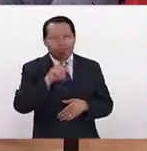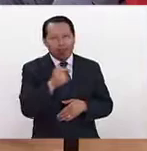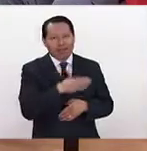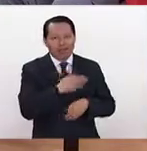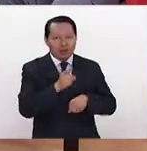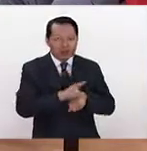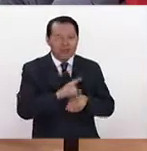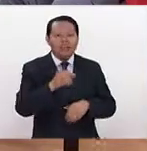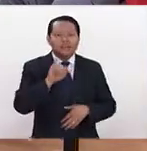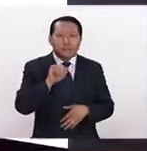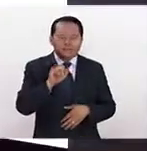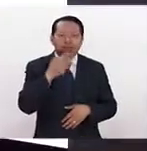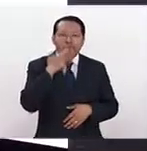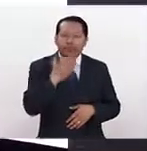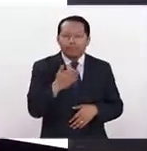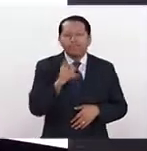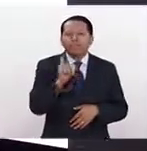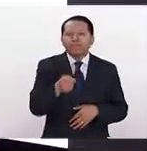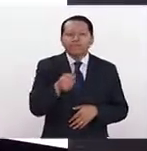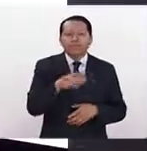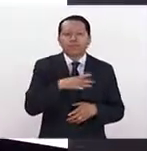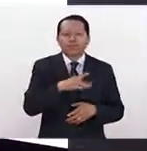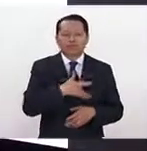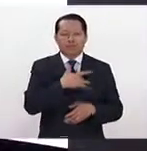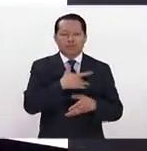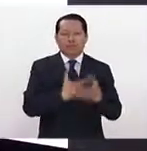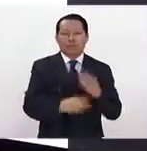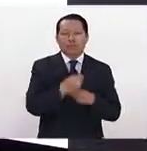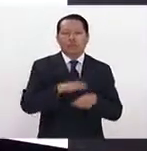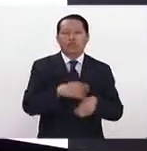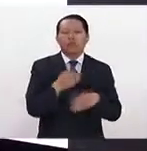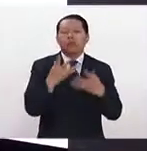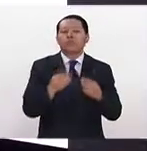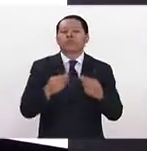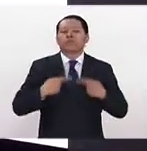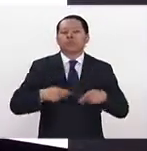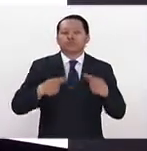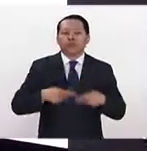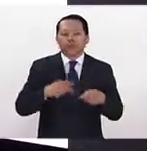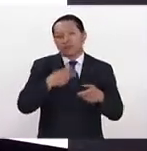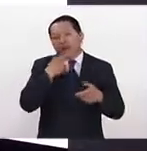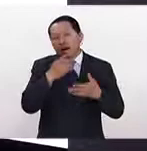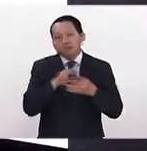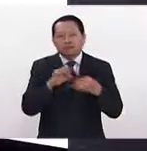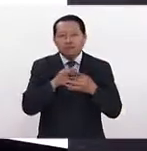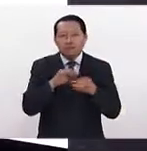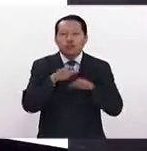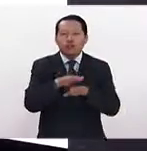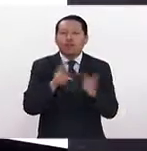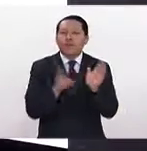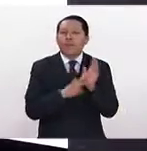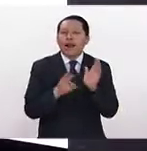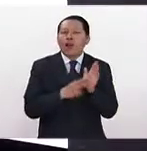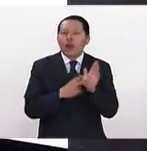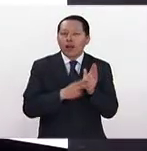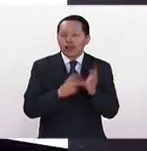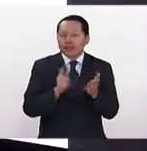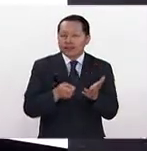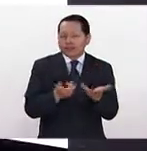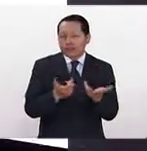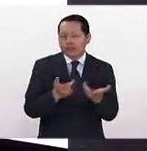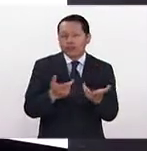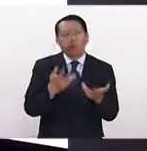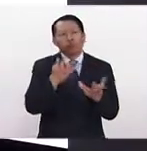pues sí, realmente la empatía es un tema. Mucha gente habla de valores, ¿no? Es que se han perdido los valores, se han perdido los valores. Pero